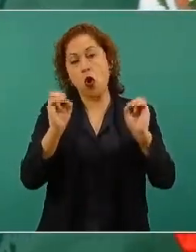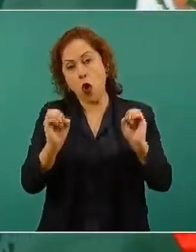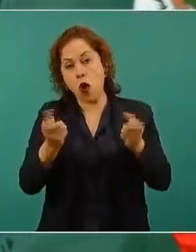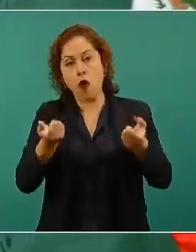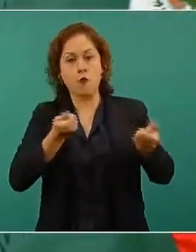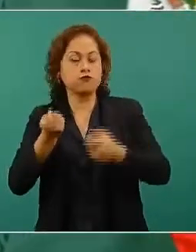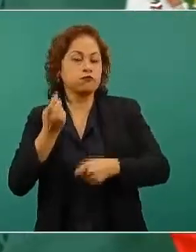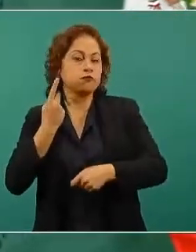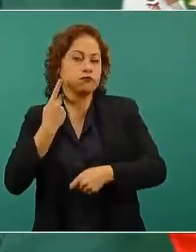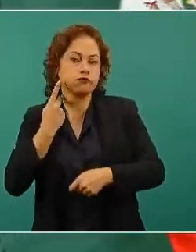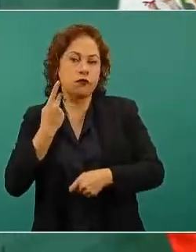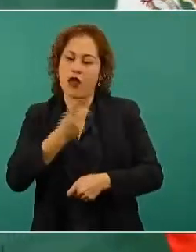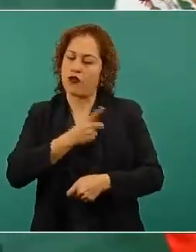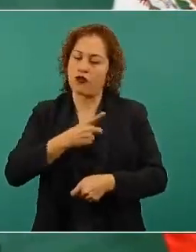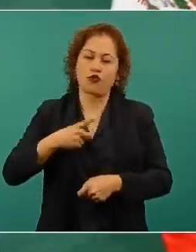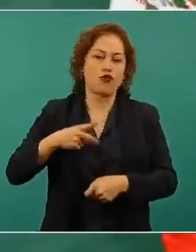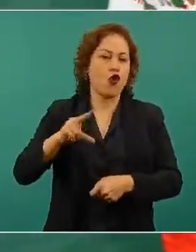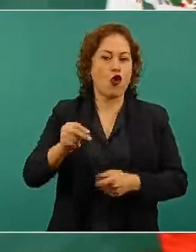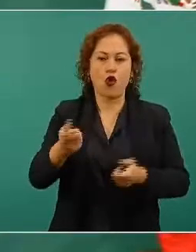Ese es el periodismo.